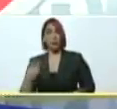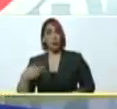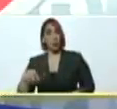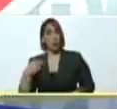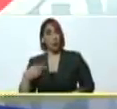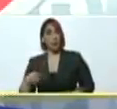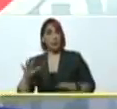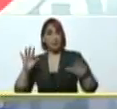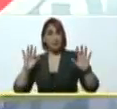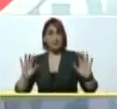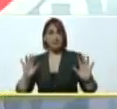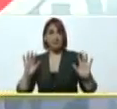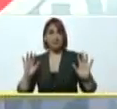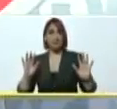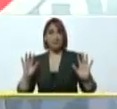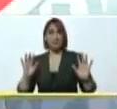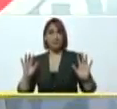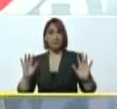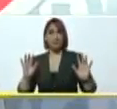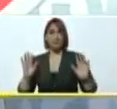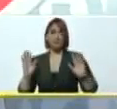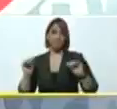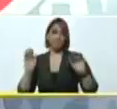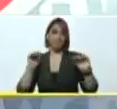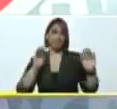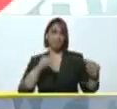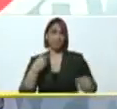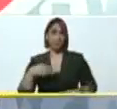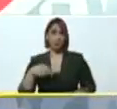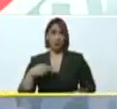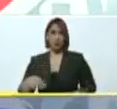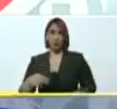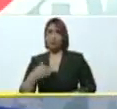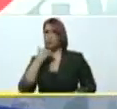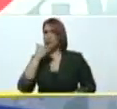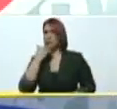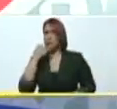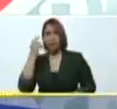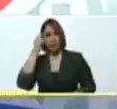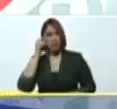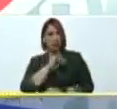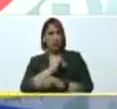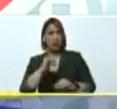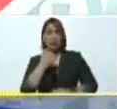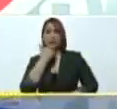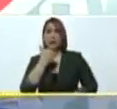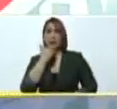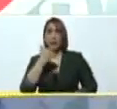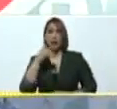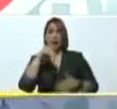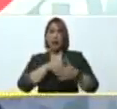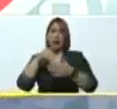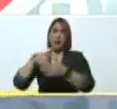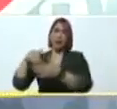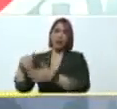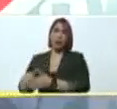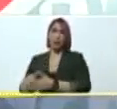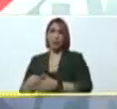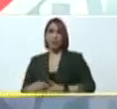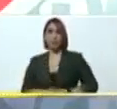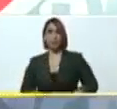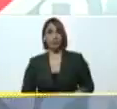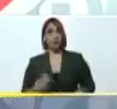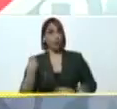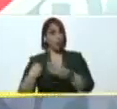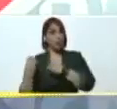noviembre, noviembre. Ya se va a noviembre. Dentro de unos días apenas tenemos elecciones. Ah, Márquez, me